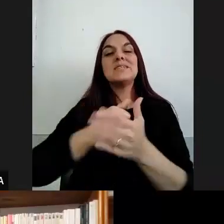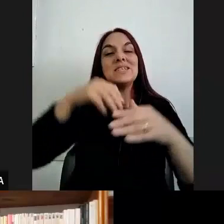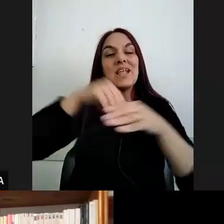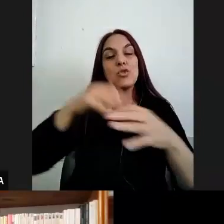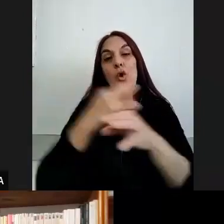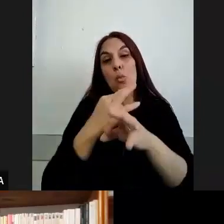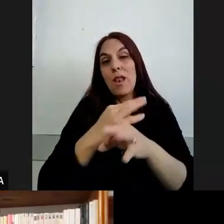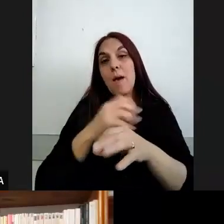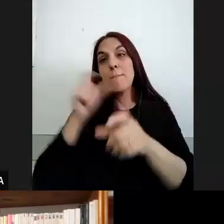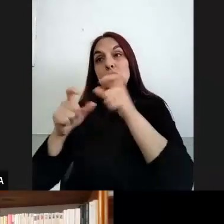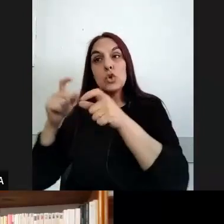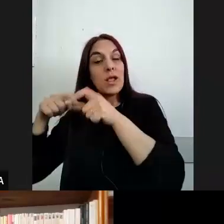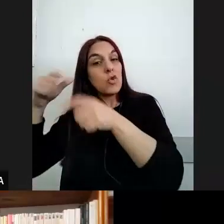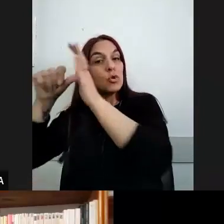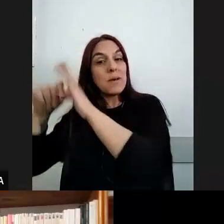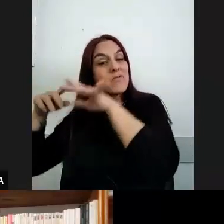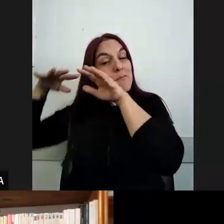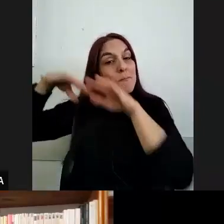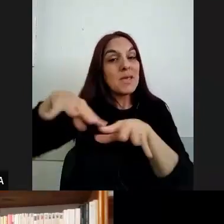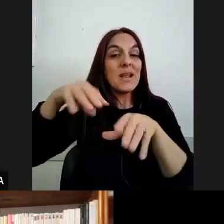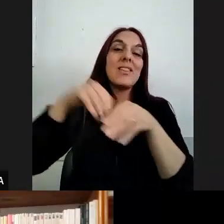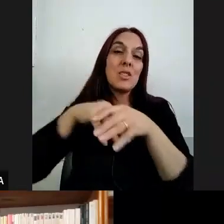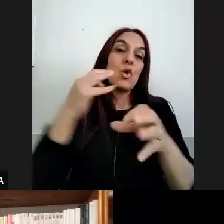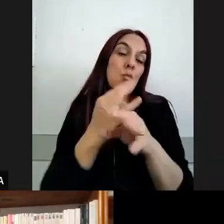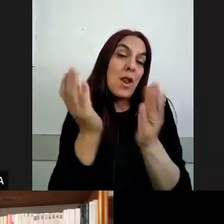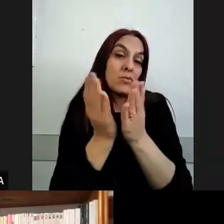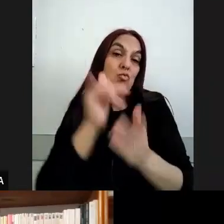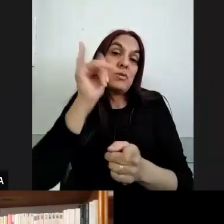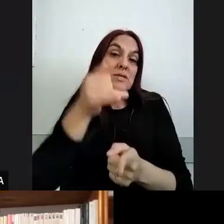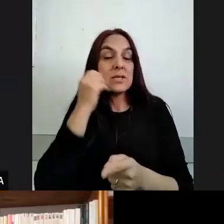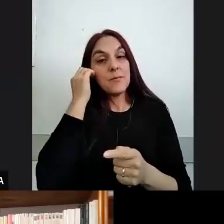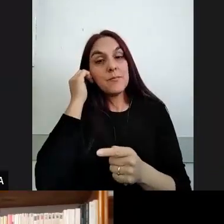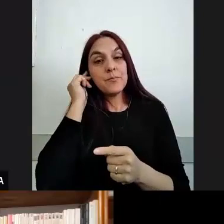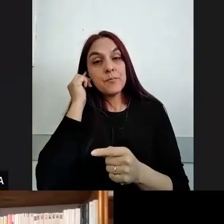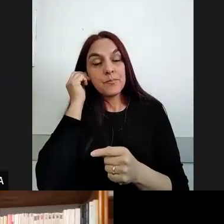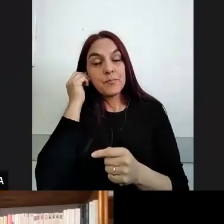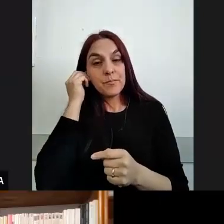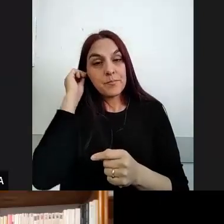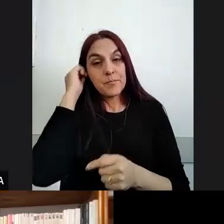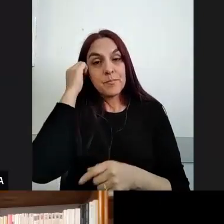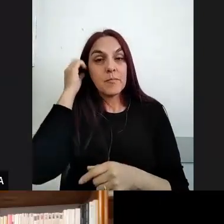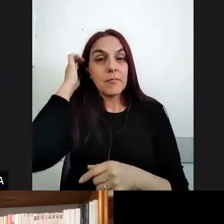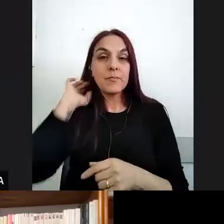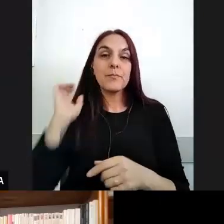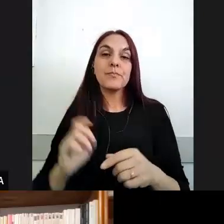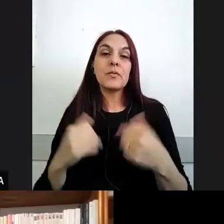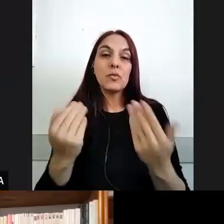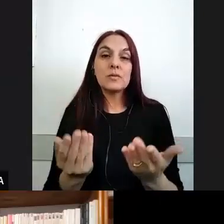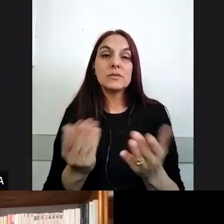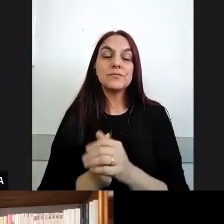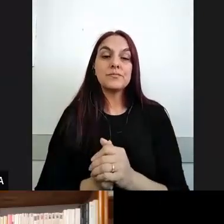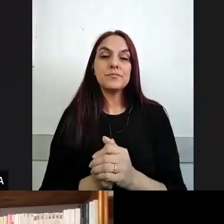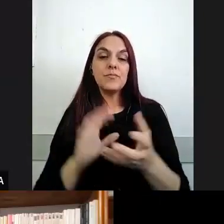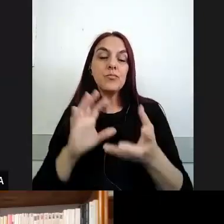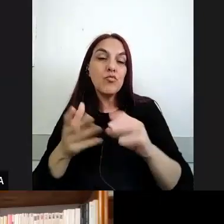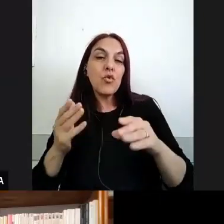presentes en las escuelas y necesitamos saber de qué modo ¿no? hay presencias y hay ausencias y hay digamos formas de acceder a